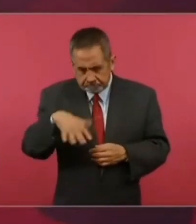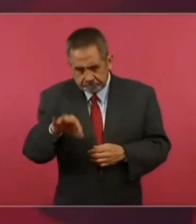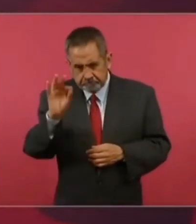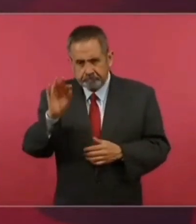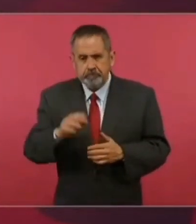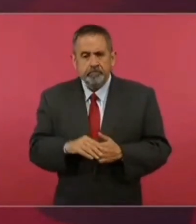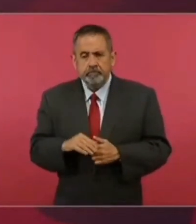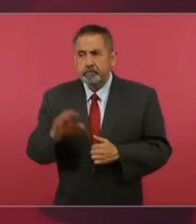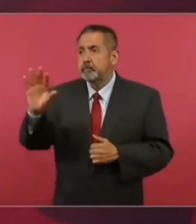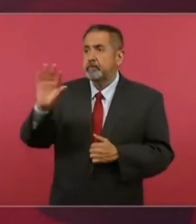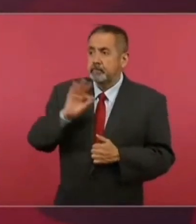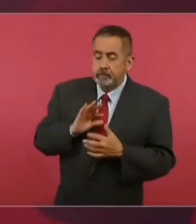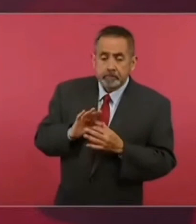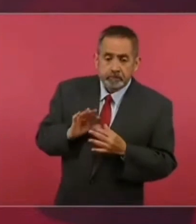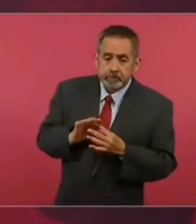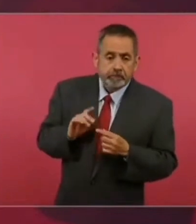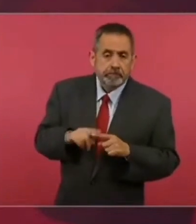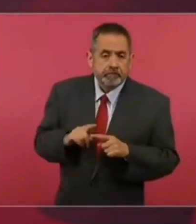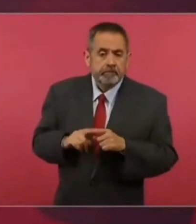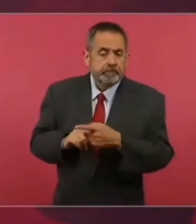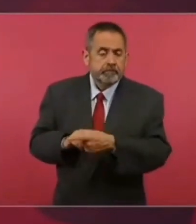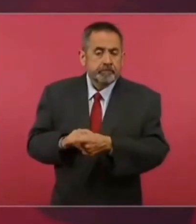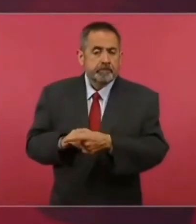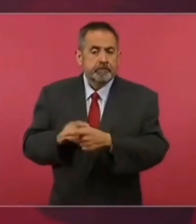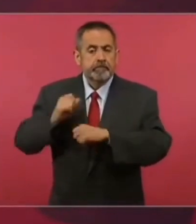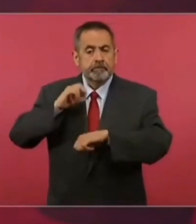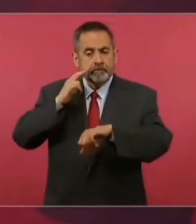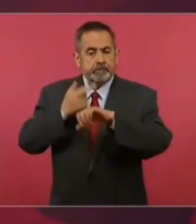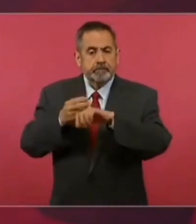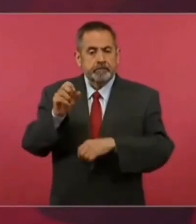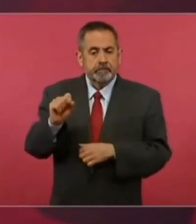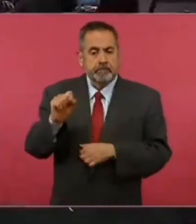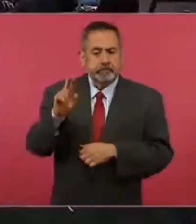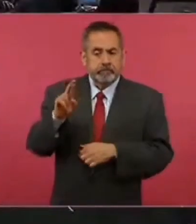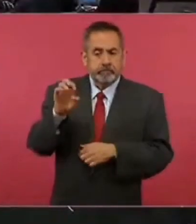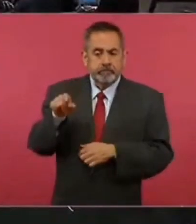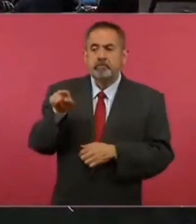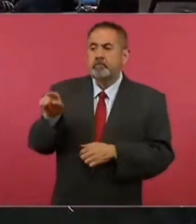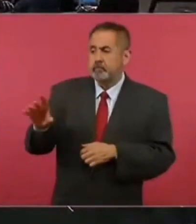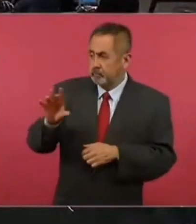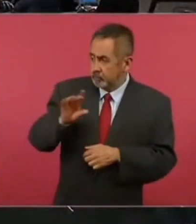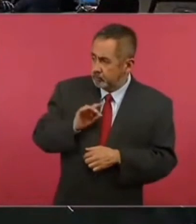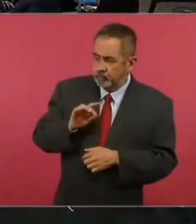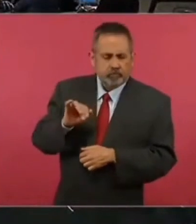Me lo informó la Secretaría de Relaciones Exteriores.